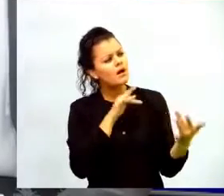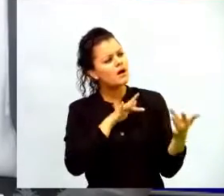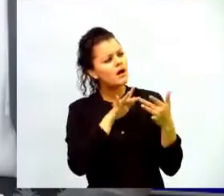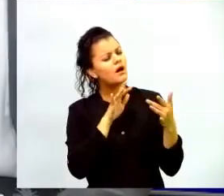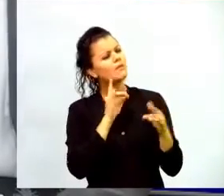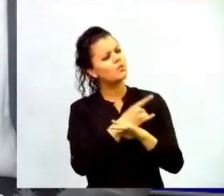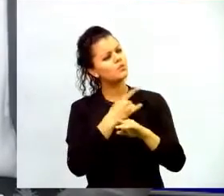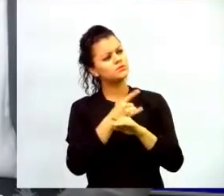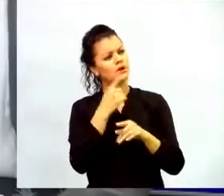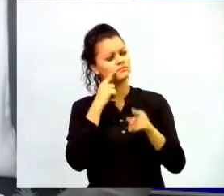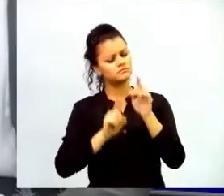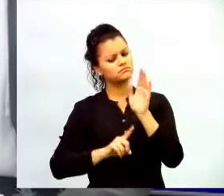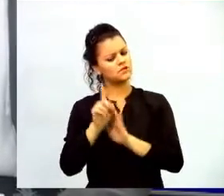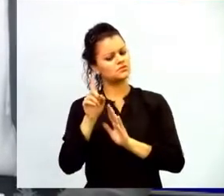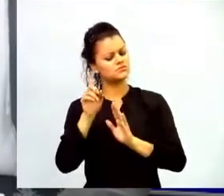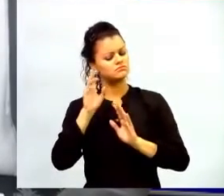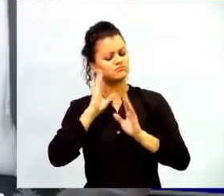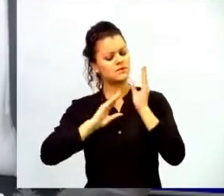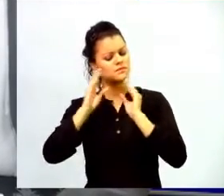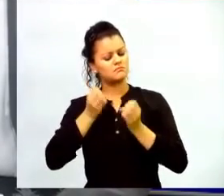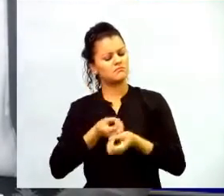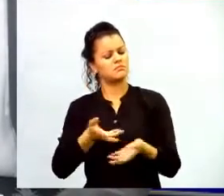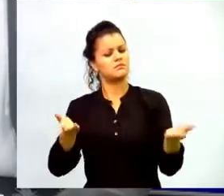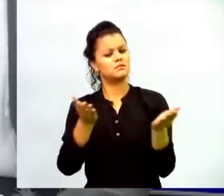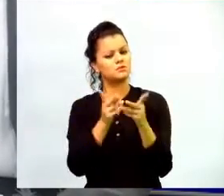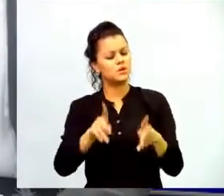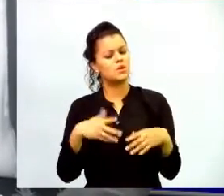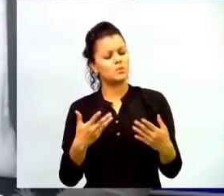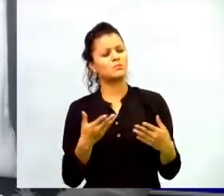experiencias que posibilitan para sus estudiantes.